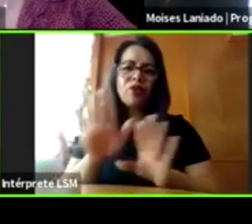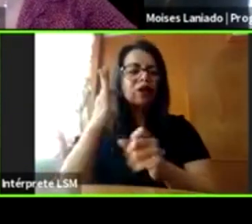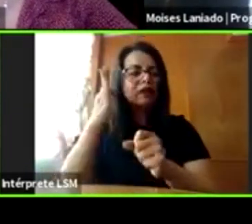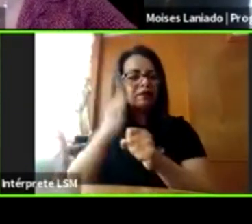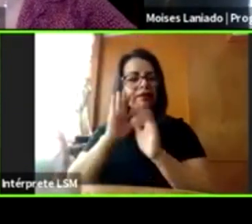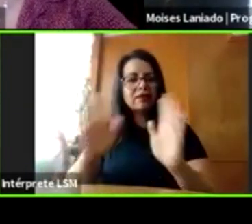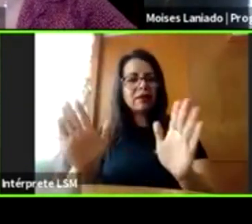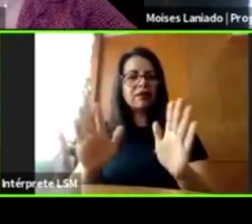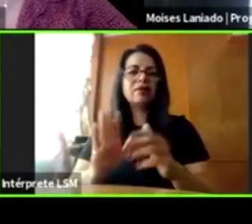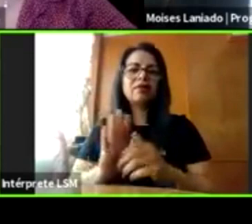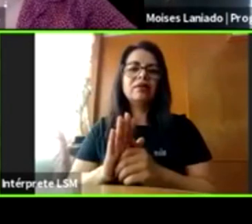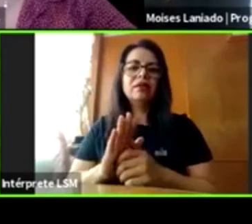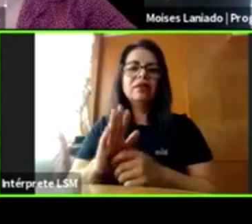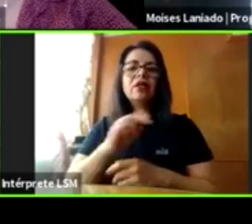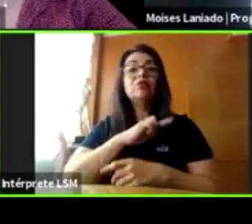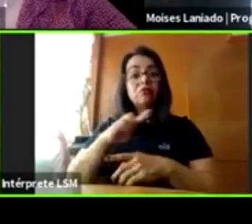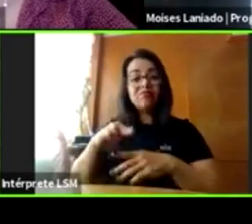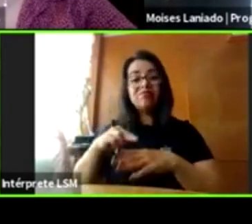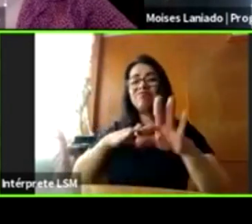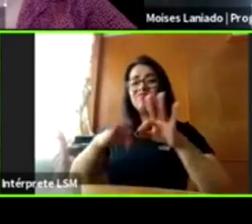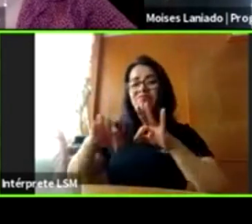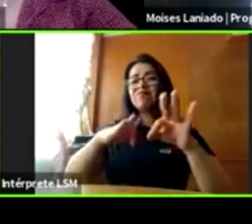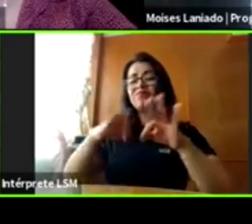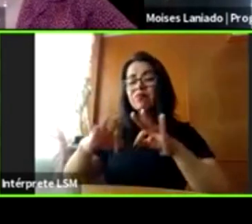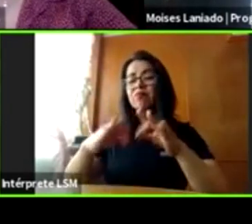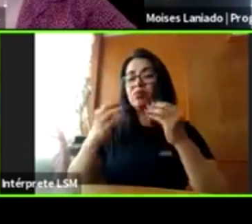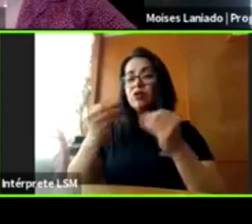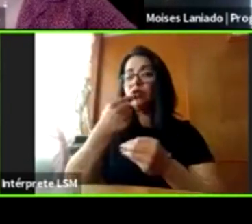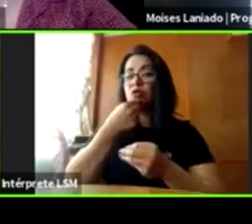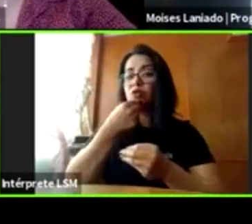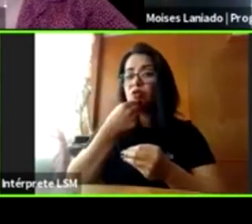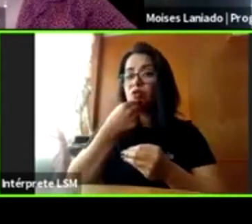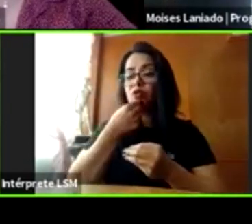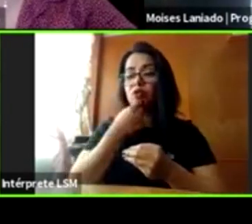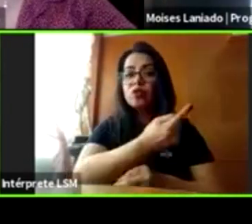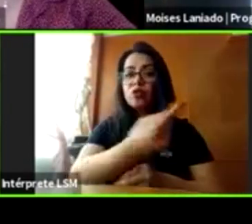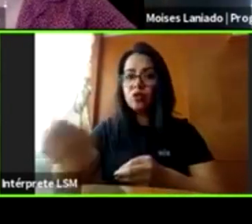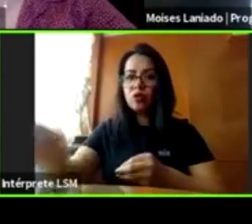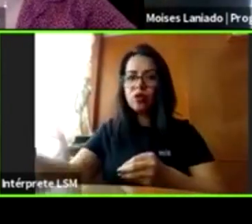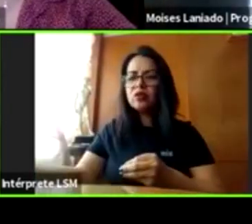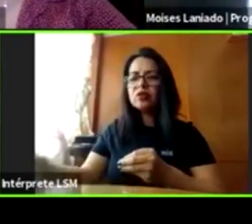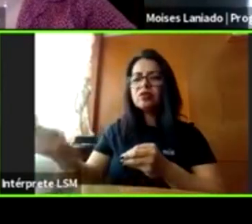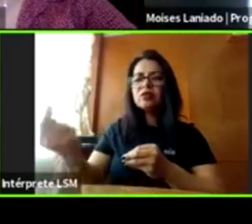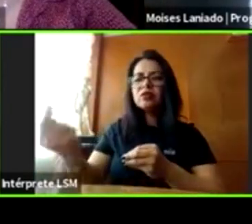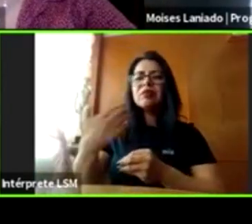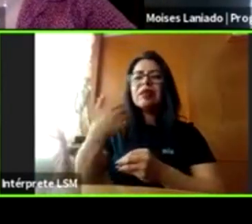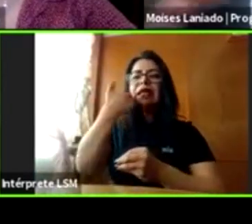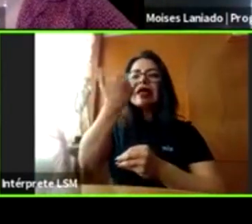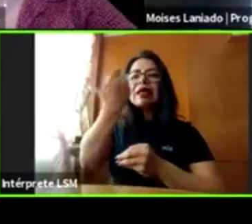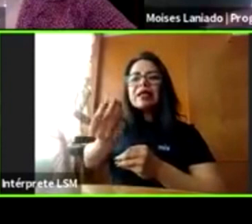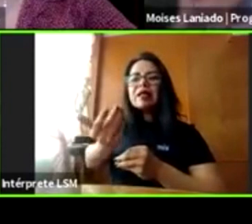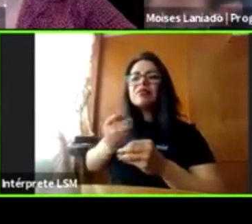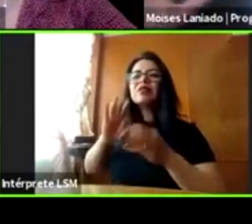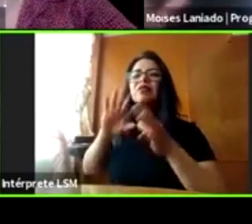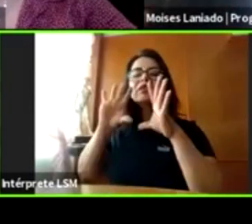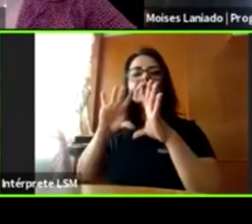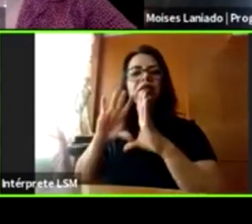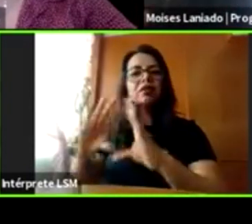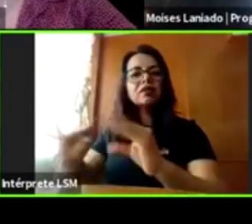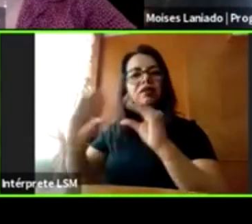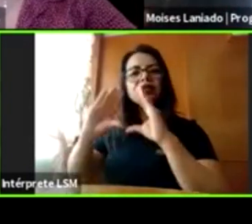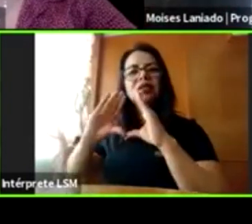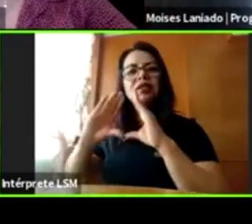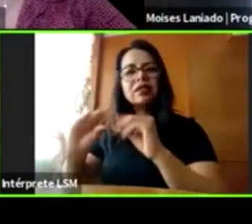hemos trabajado muchísimo con los niños y lo que les tratamos de enseñar básicamente es desde esa parte de la